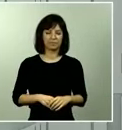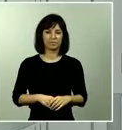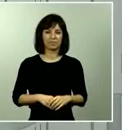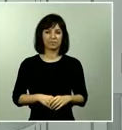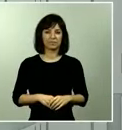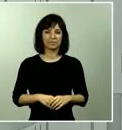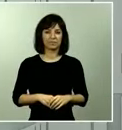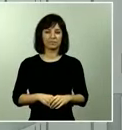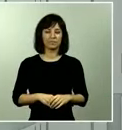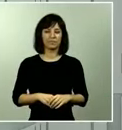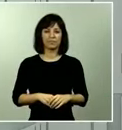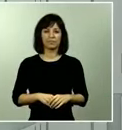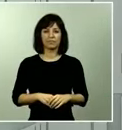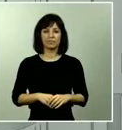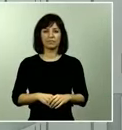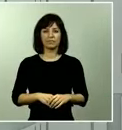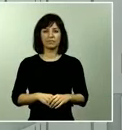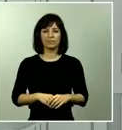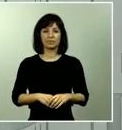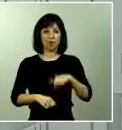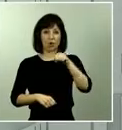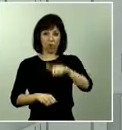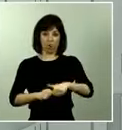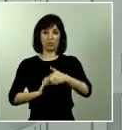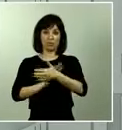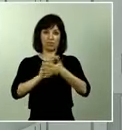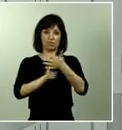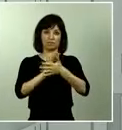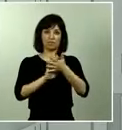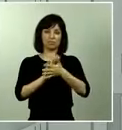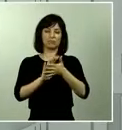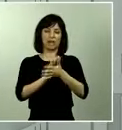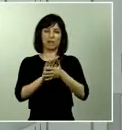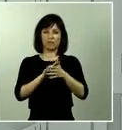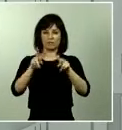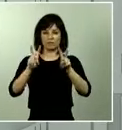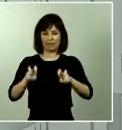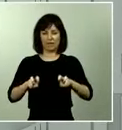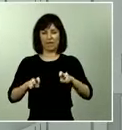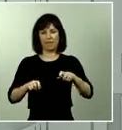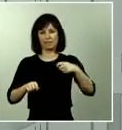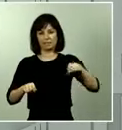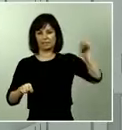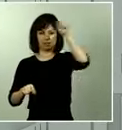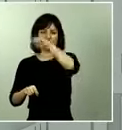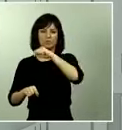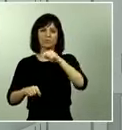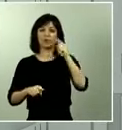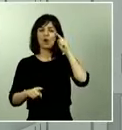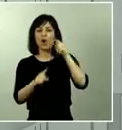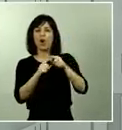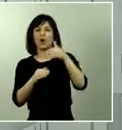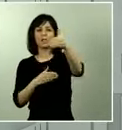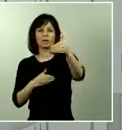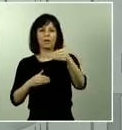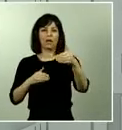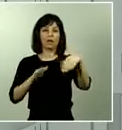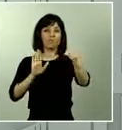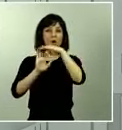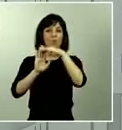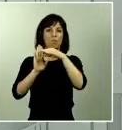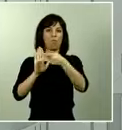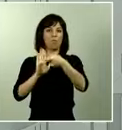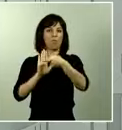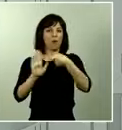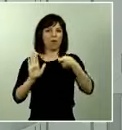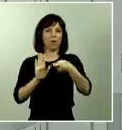También se ha abordado hoy, con los presidentes autonómicos, todo el horizonte de desescalada, pretendemos ir trabajar ya hace tres semanas